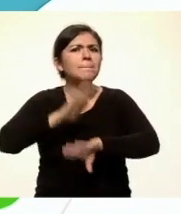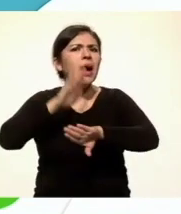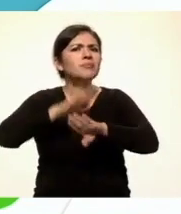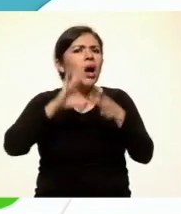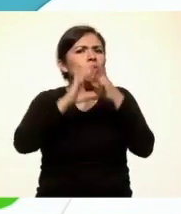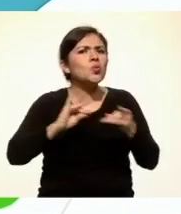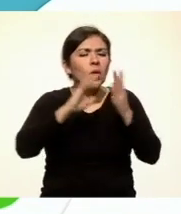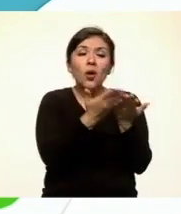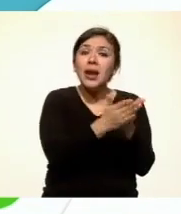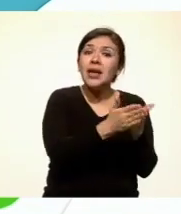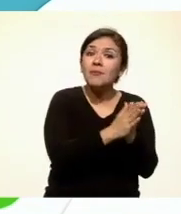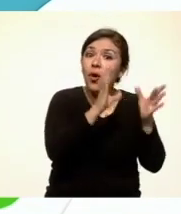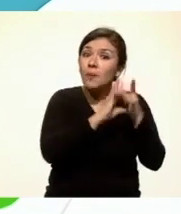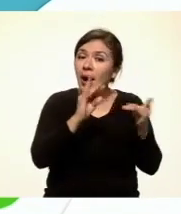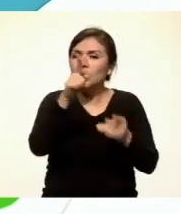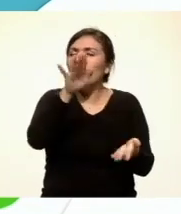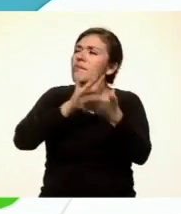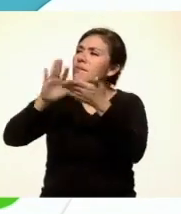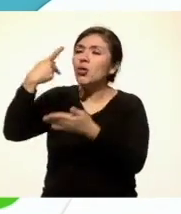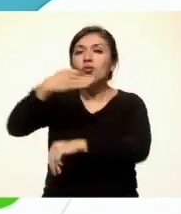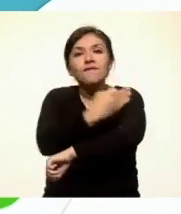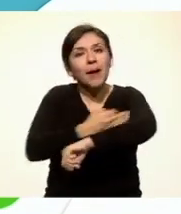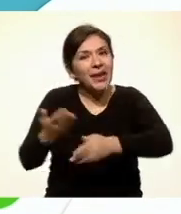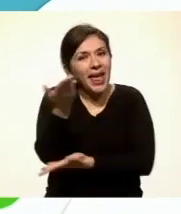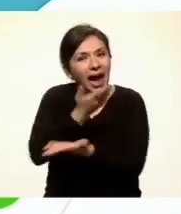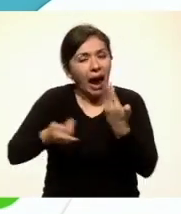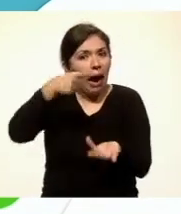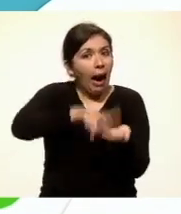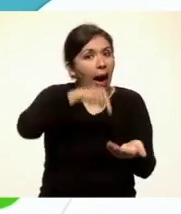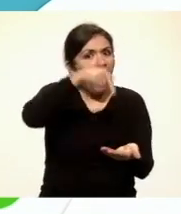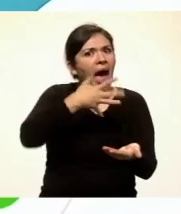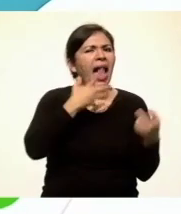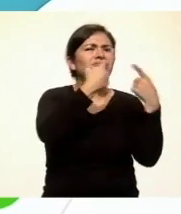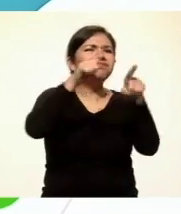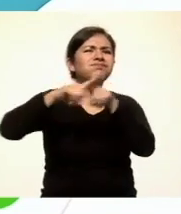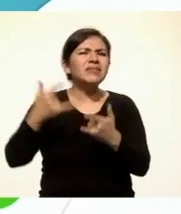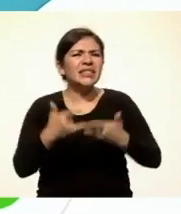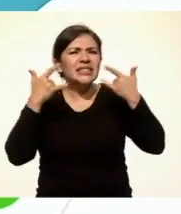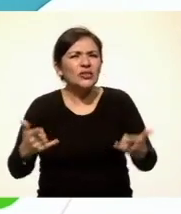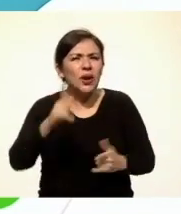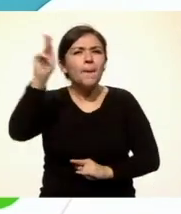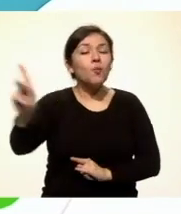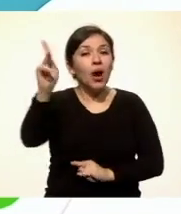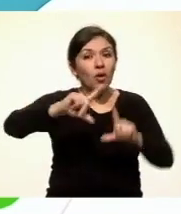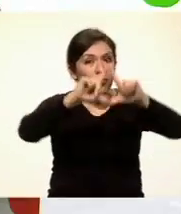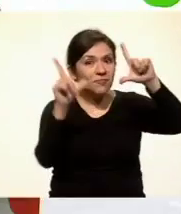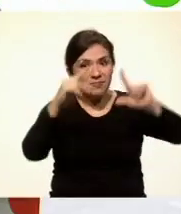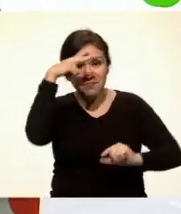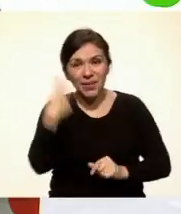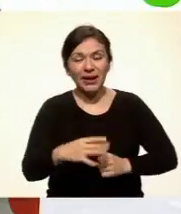en tu libro de lecturas y leerlos a tu familia. En ellos podrás encontrarte distintos relatos de los pueblos de México.